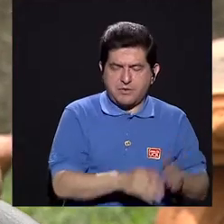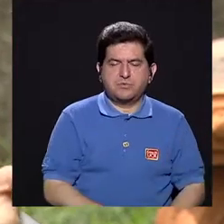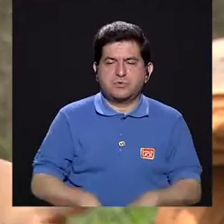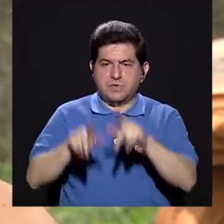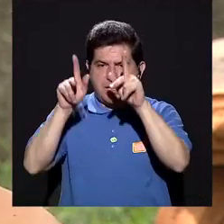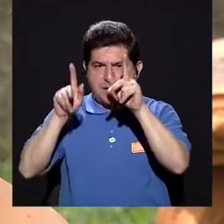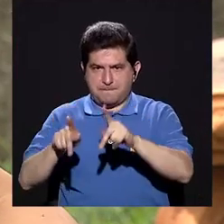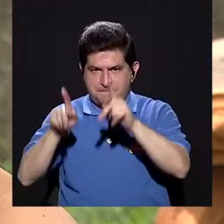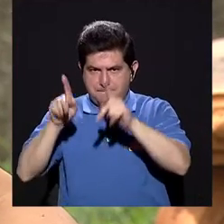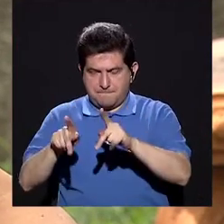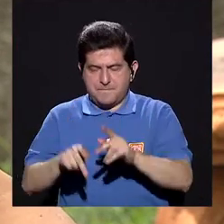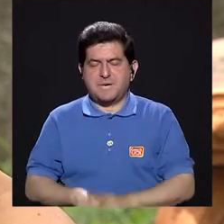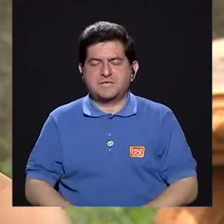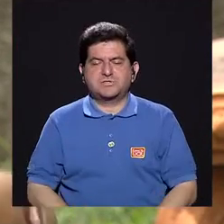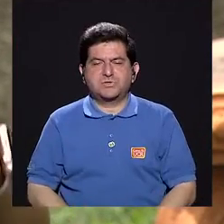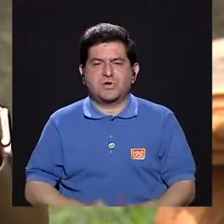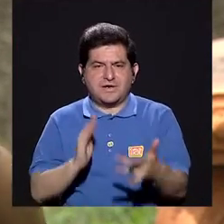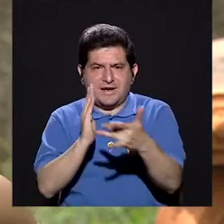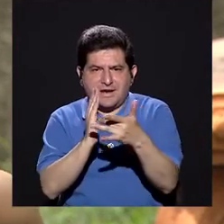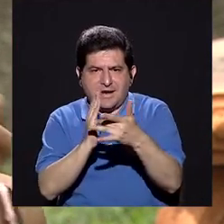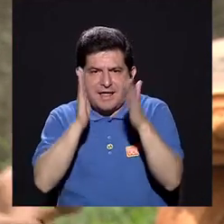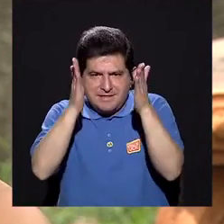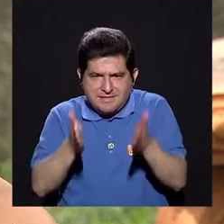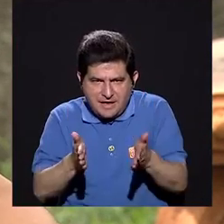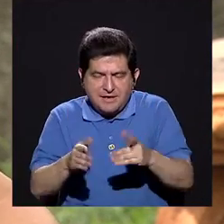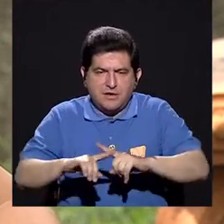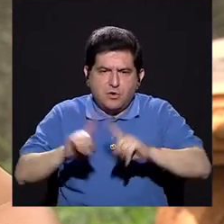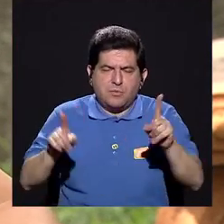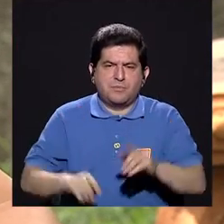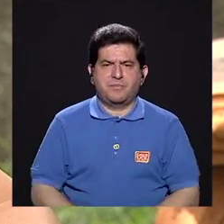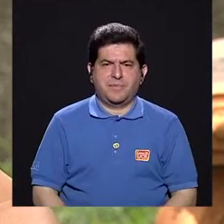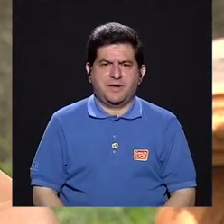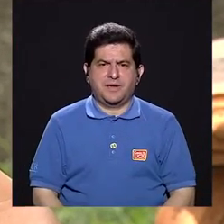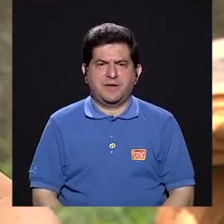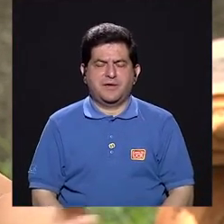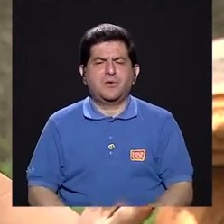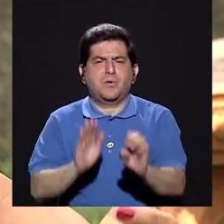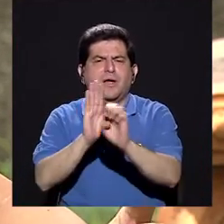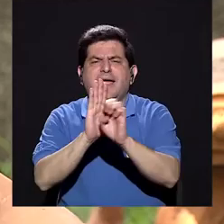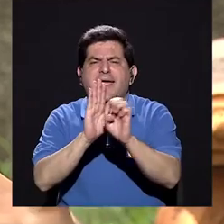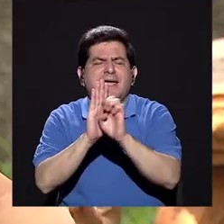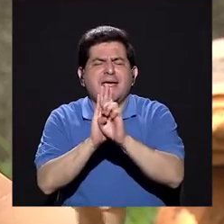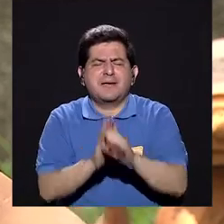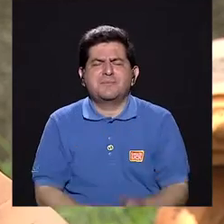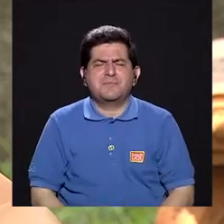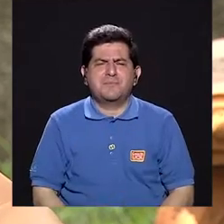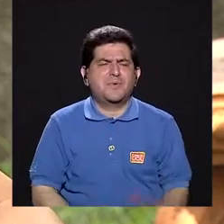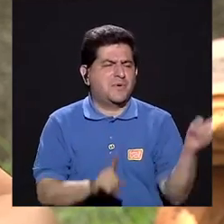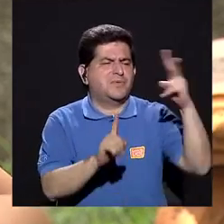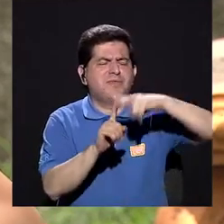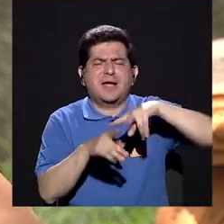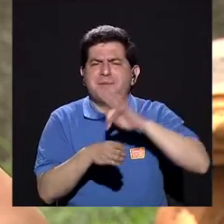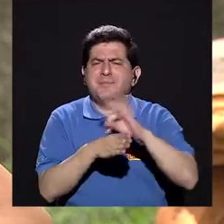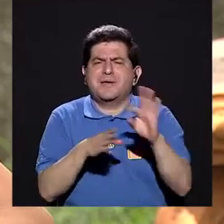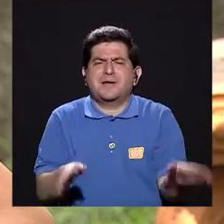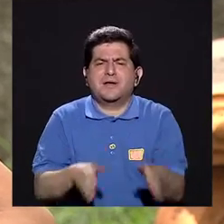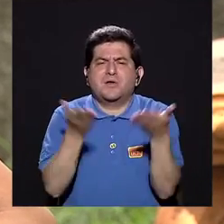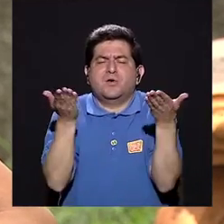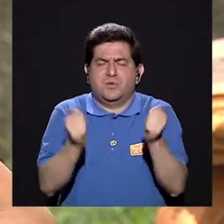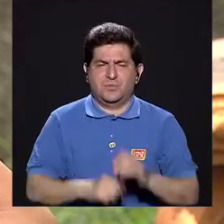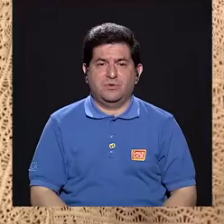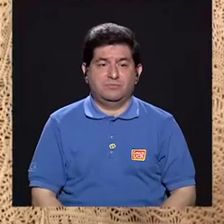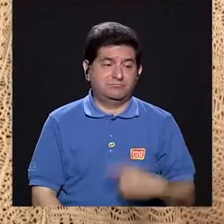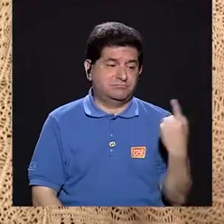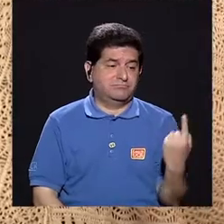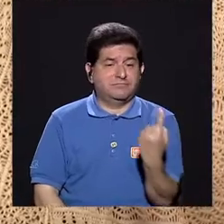la persona que asiste el perro, pero ¿qué hacen específicamente como ejemplo de cómo se lleva a cabo la terapia? Bueno,